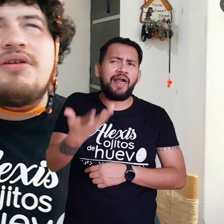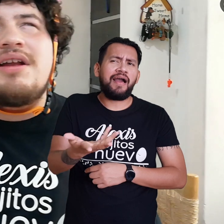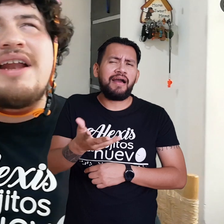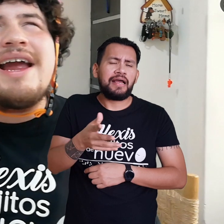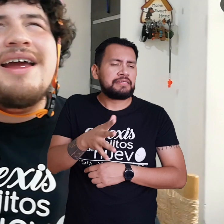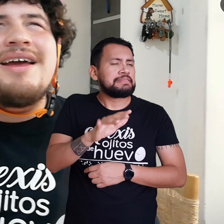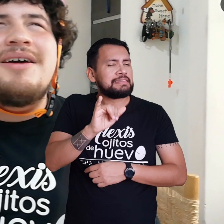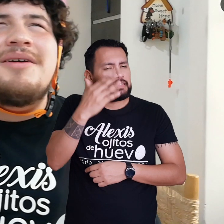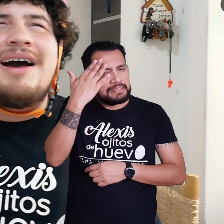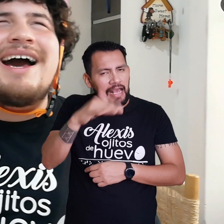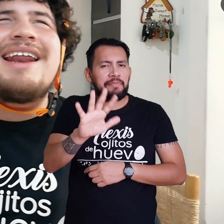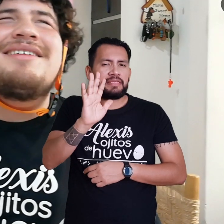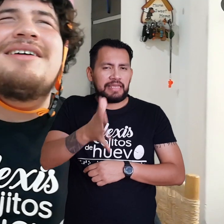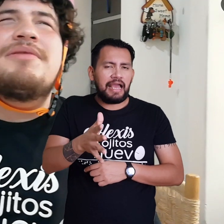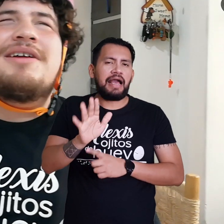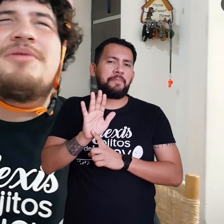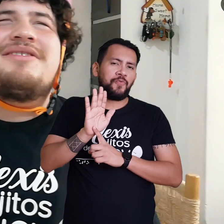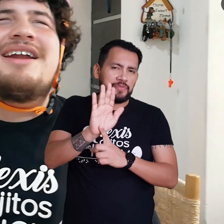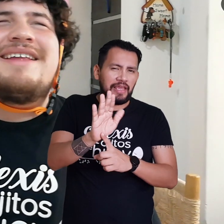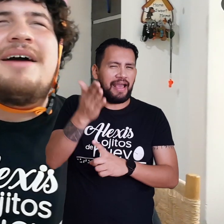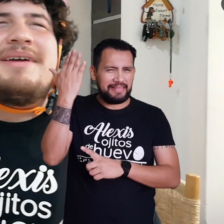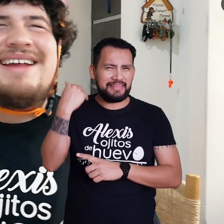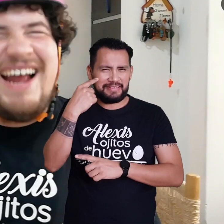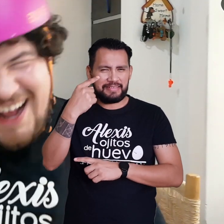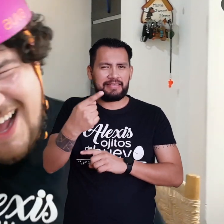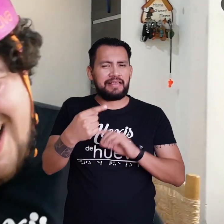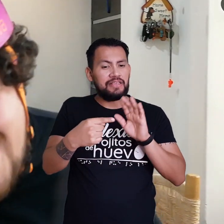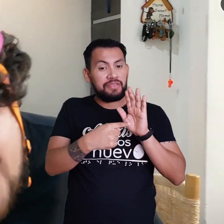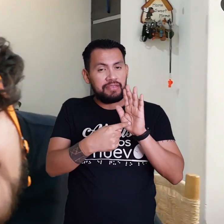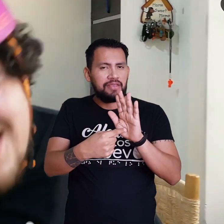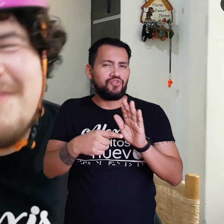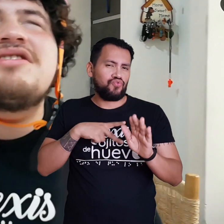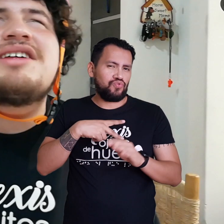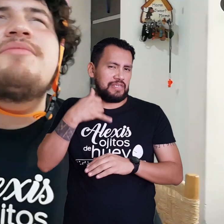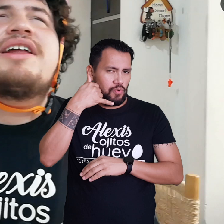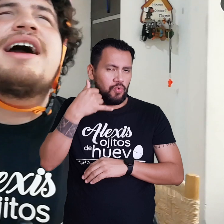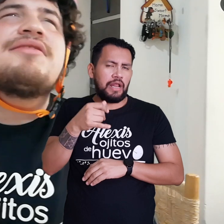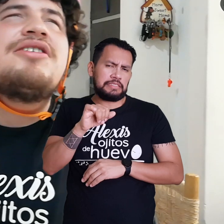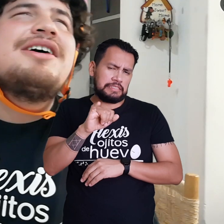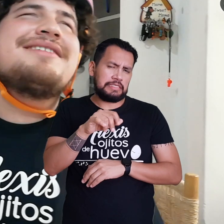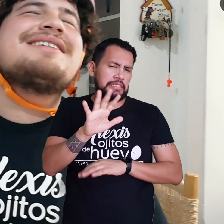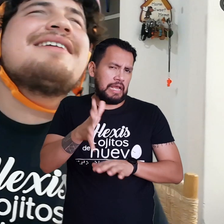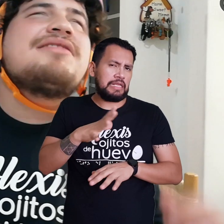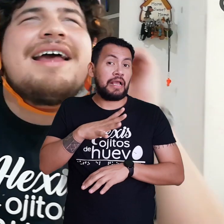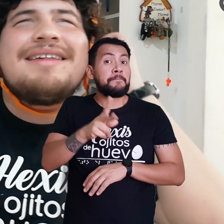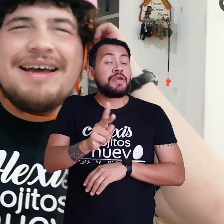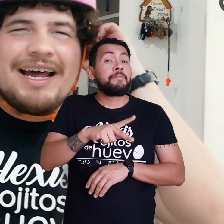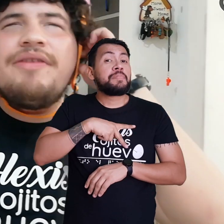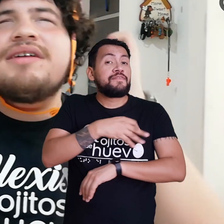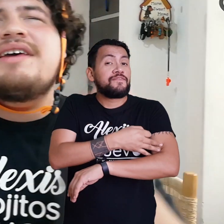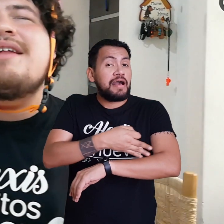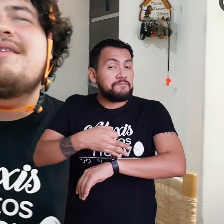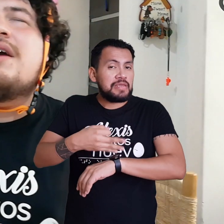Y yo les diré Agárrense Porque los voy a echar De cabeza Por eso traemos el casco Así es que esto es